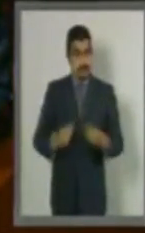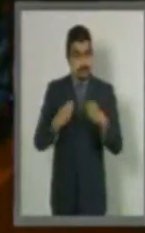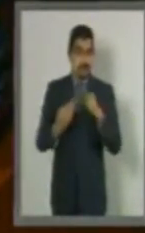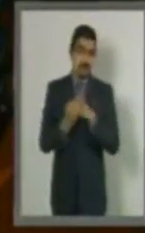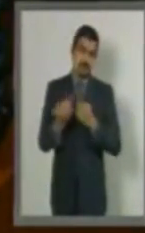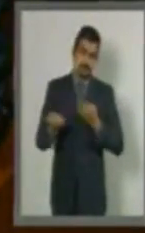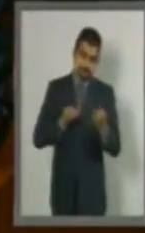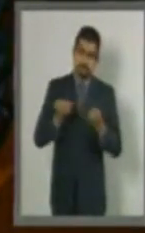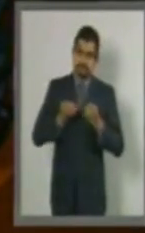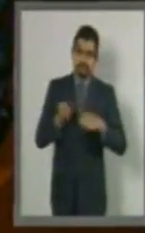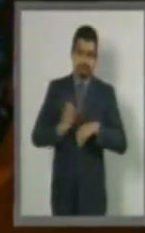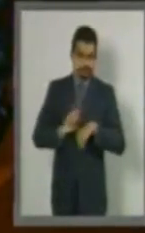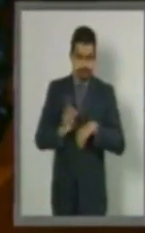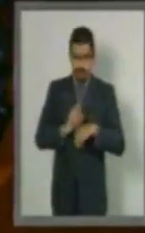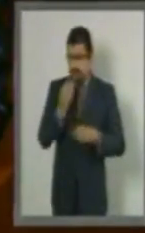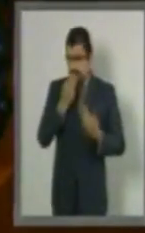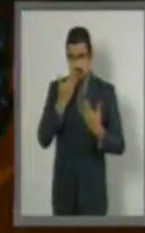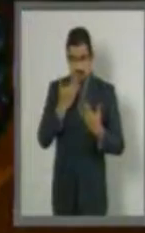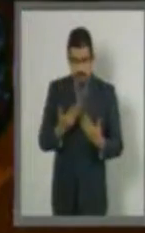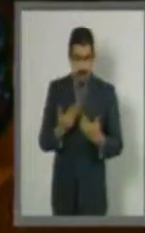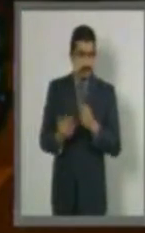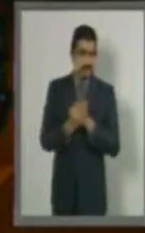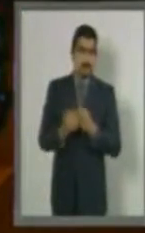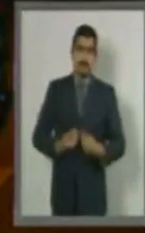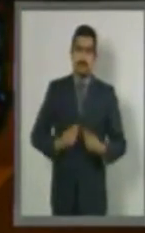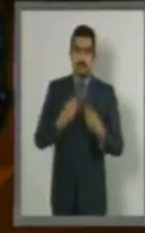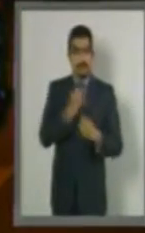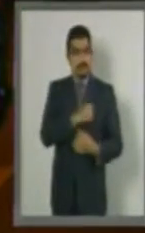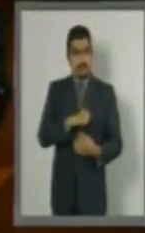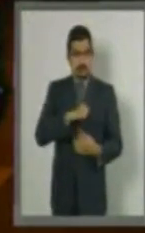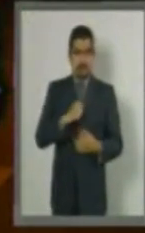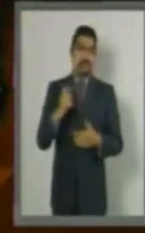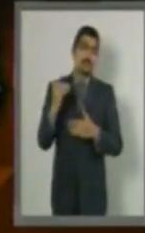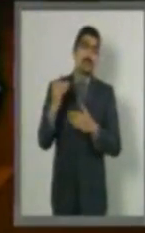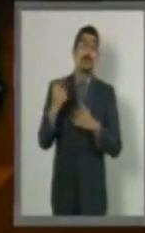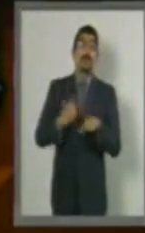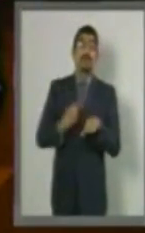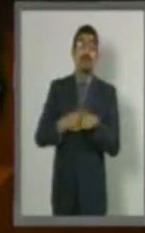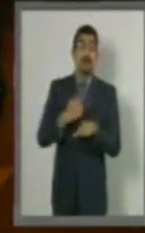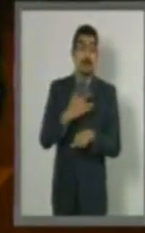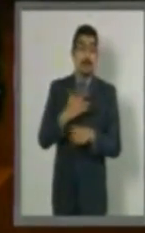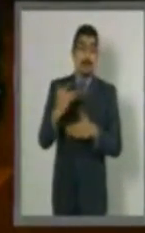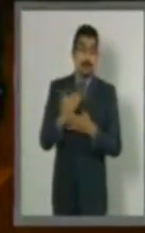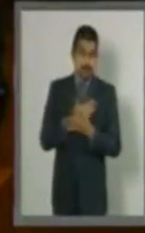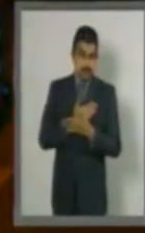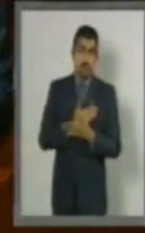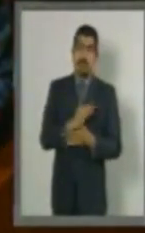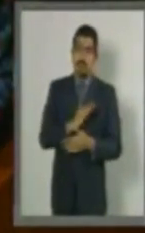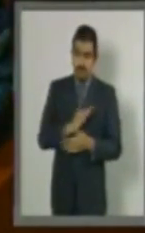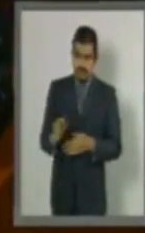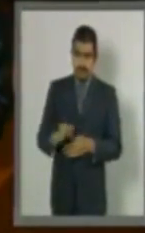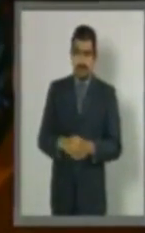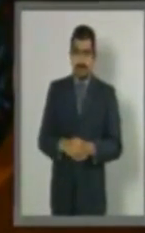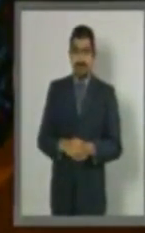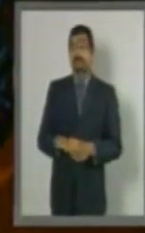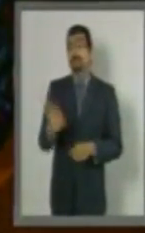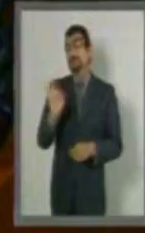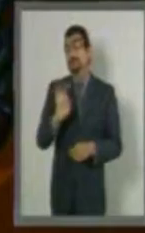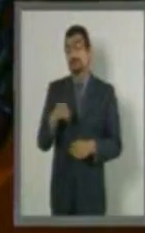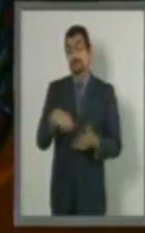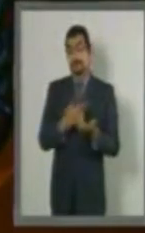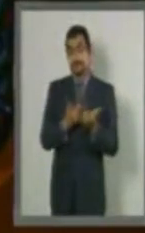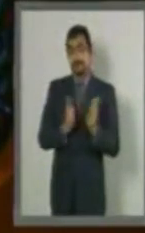contribuyen a mejorar la salud y reduce las enfermedades no transmisibles. En el grupo